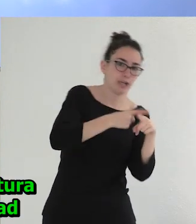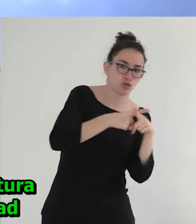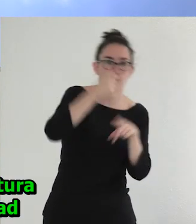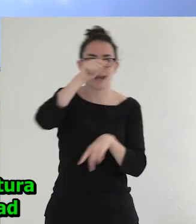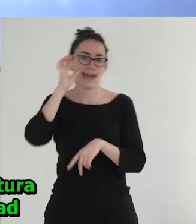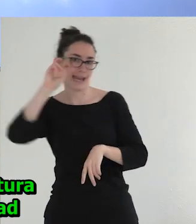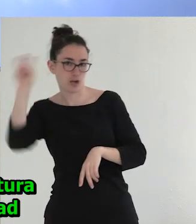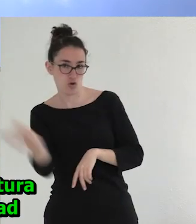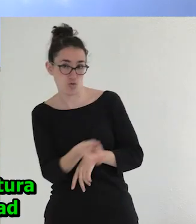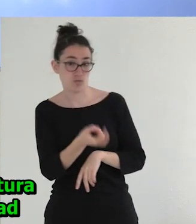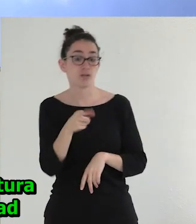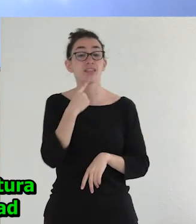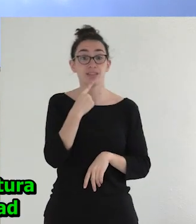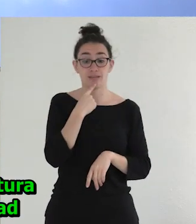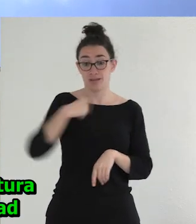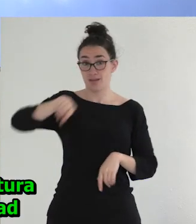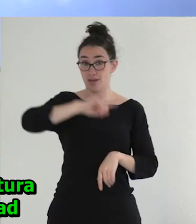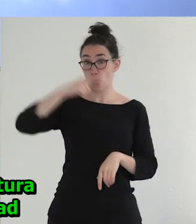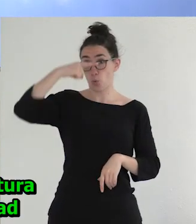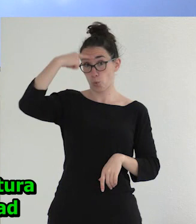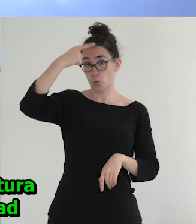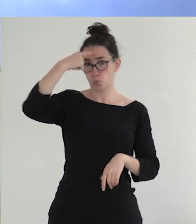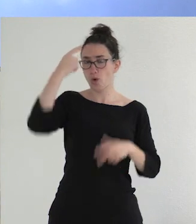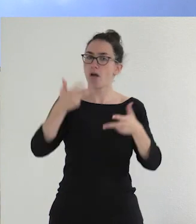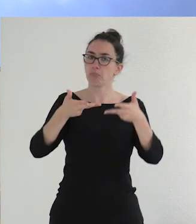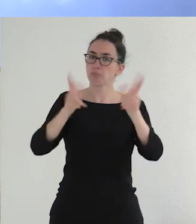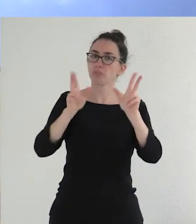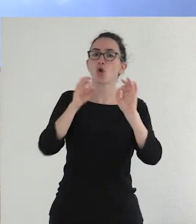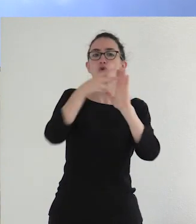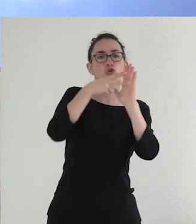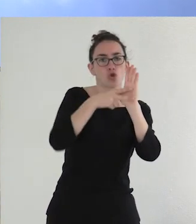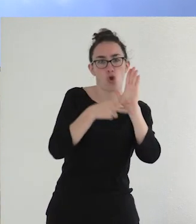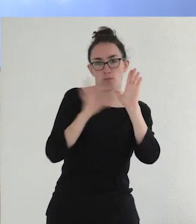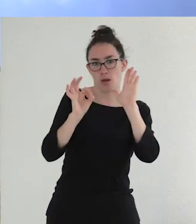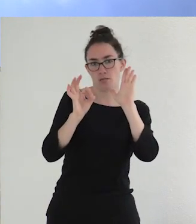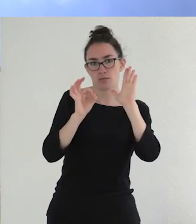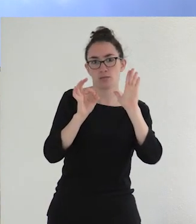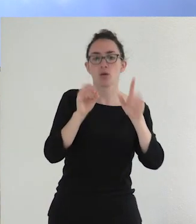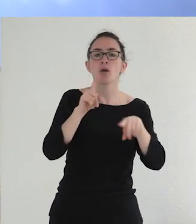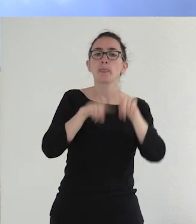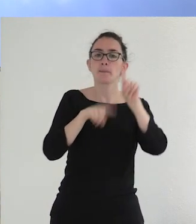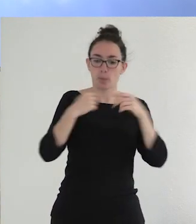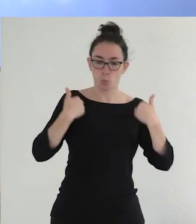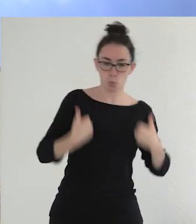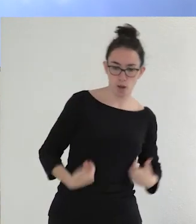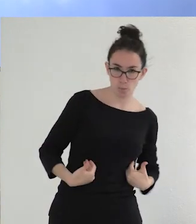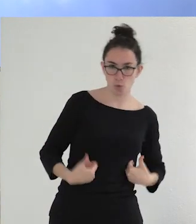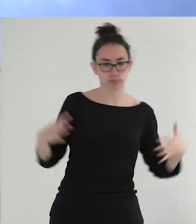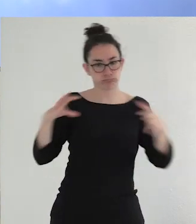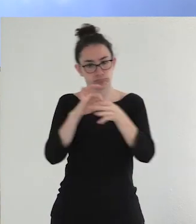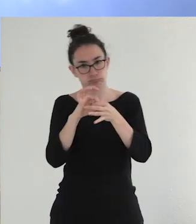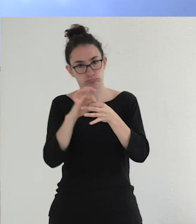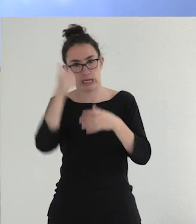que establece que vivimos en una cultura que pretende una cierta normatividad entre unos cuerpos y un género determinado. Entonces, a cada cuerpo le